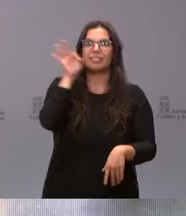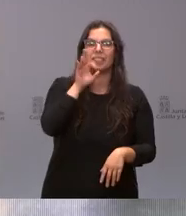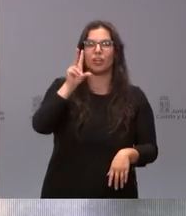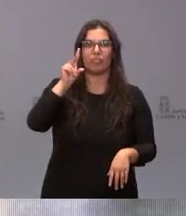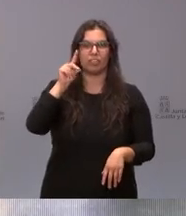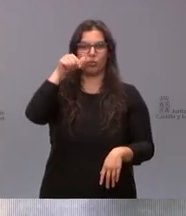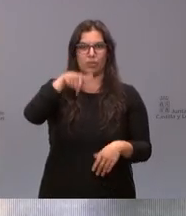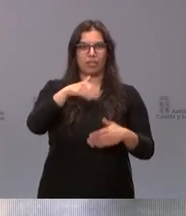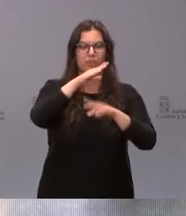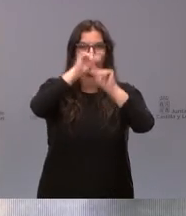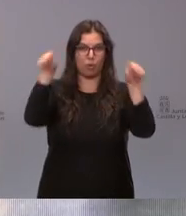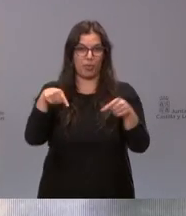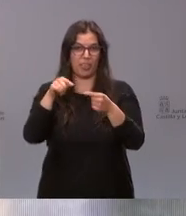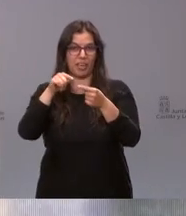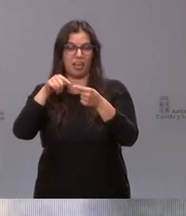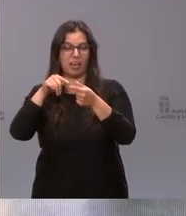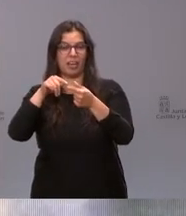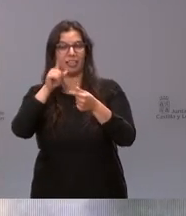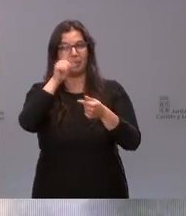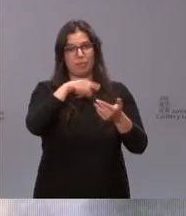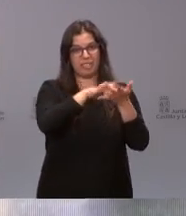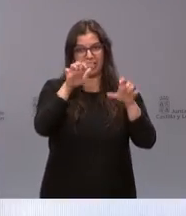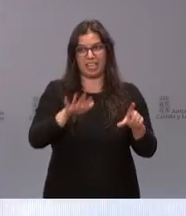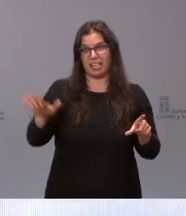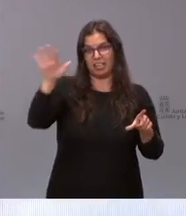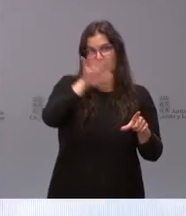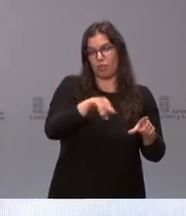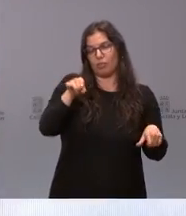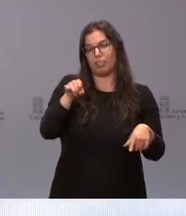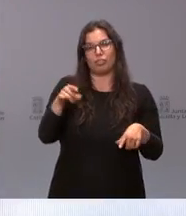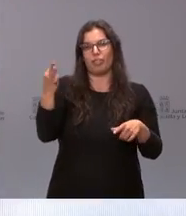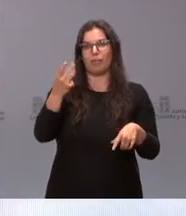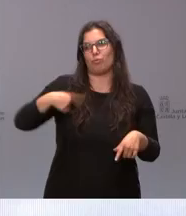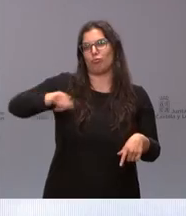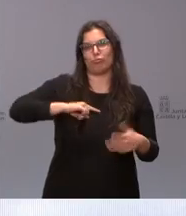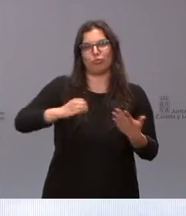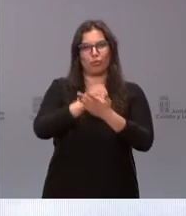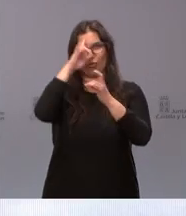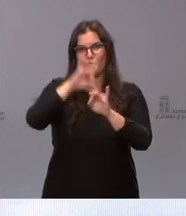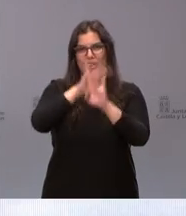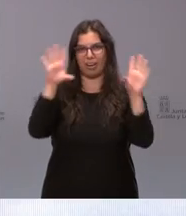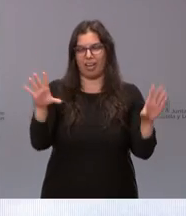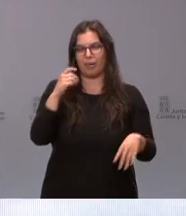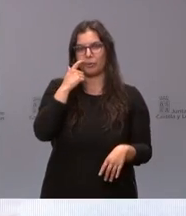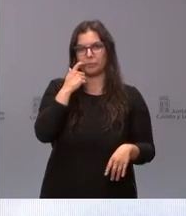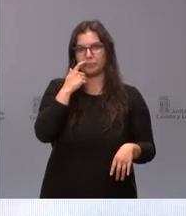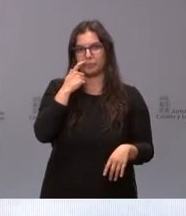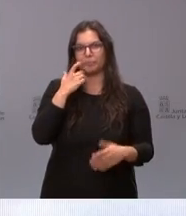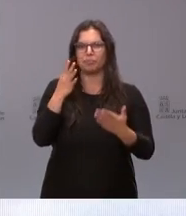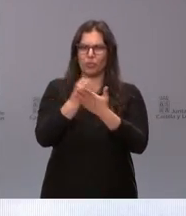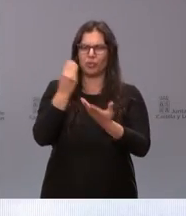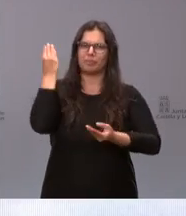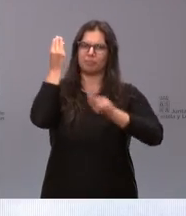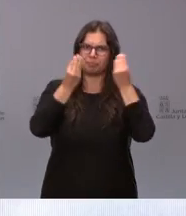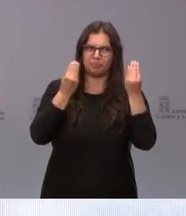en esta provincia y en toda Castilla y León yo creo que es algo de lo que tenemos todos claro ha habido reflexiones